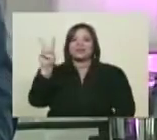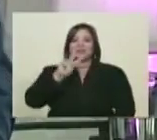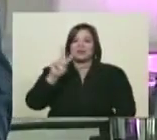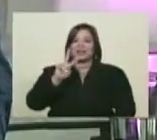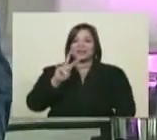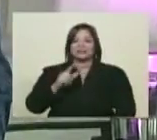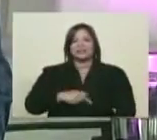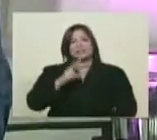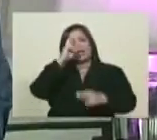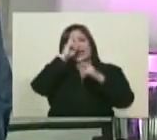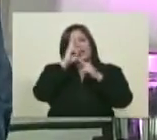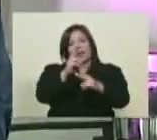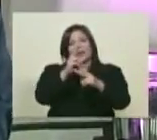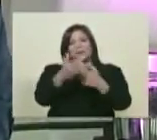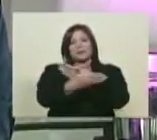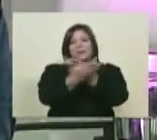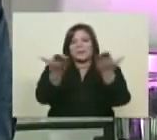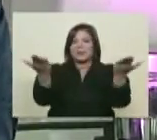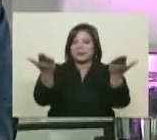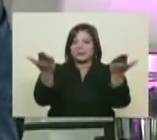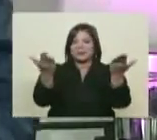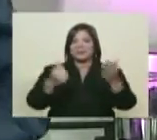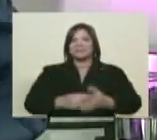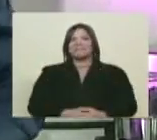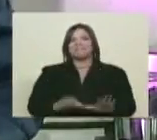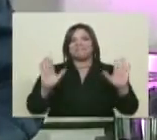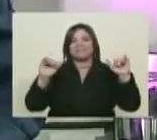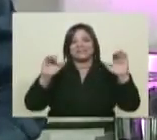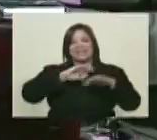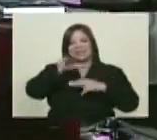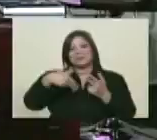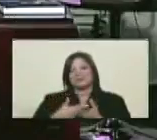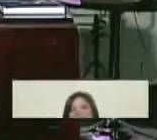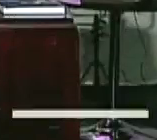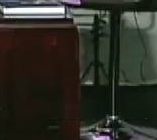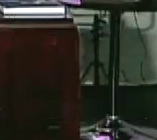servidor Ernesto Villegas, siempre con muchísimo respeto por ustedes. Hasta la próxima.